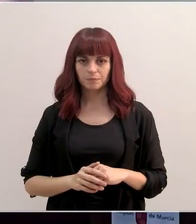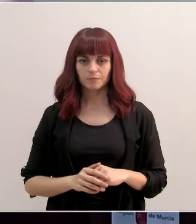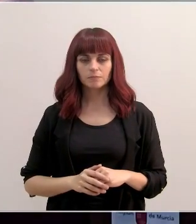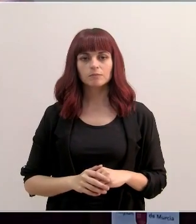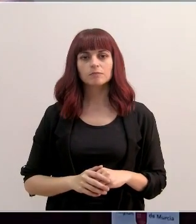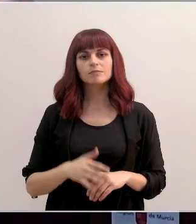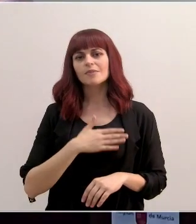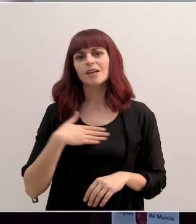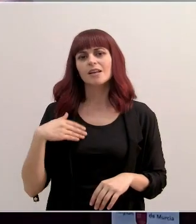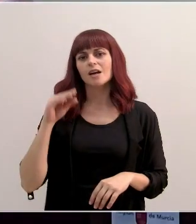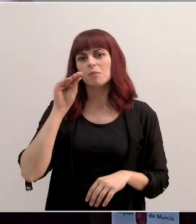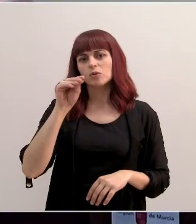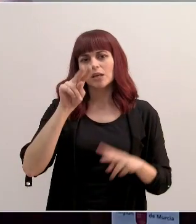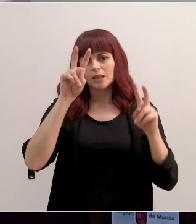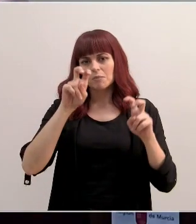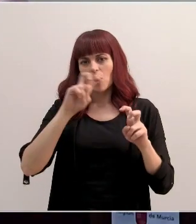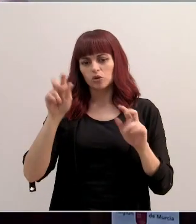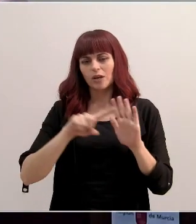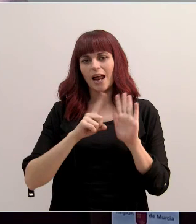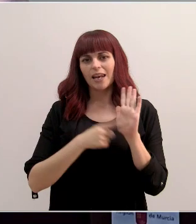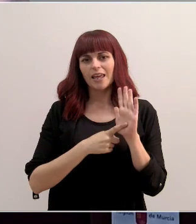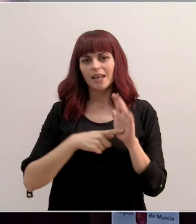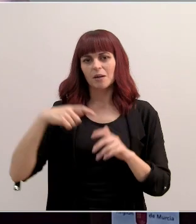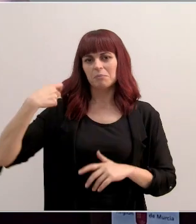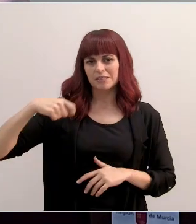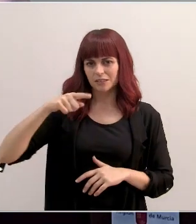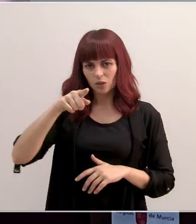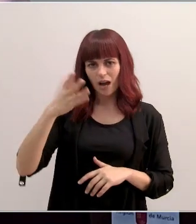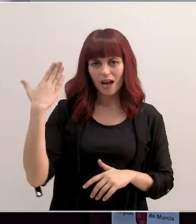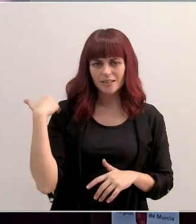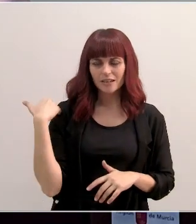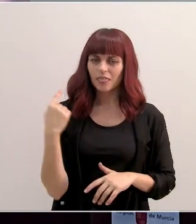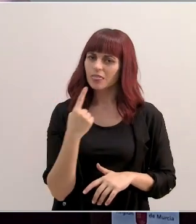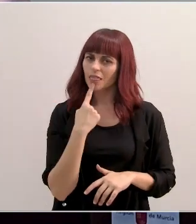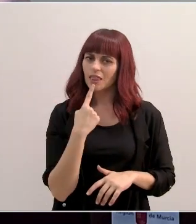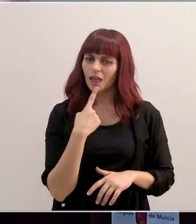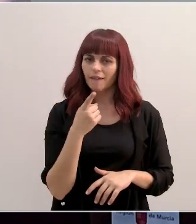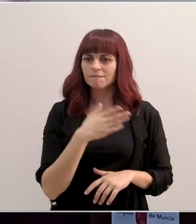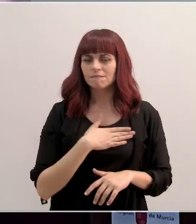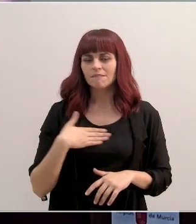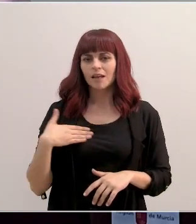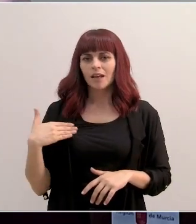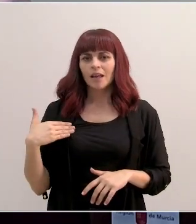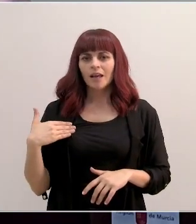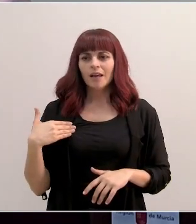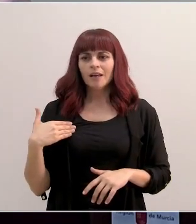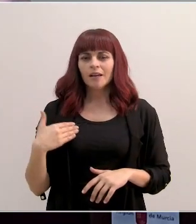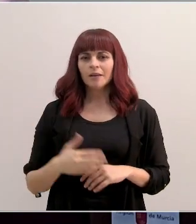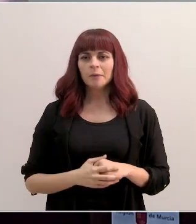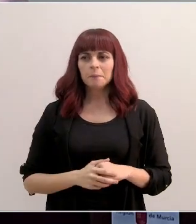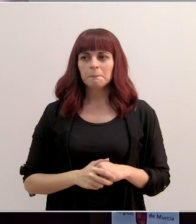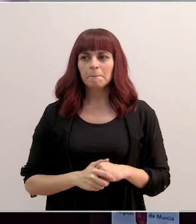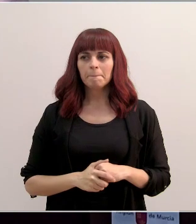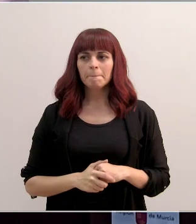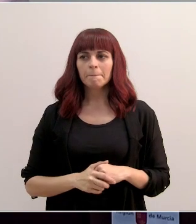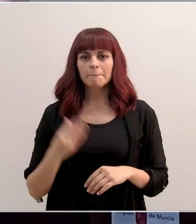Consejería, quería preguntarle por otro asunto. La ley de presidente. Usted ayer manifestó su intención de retirar esa